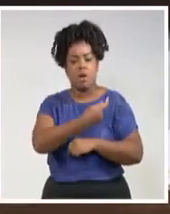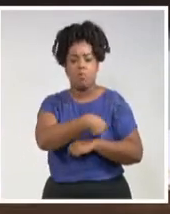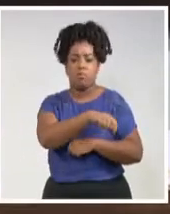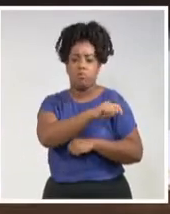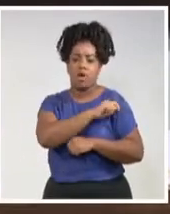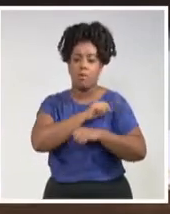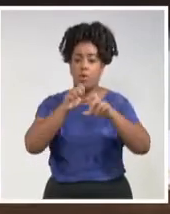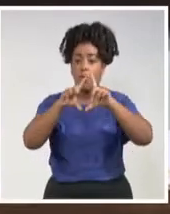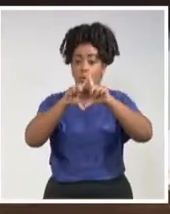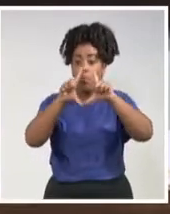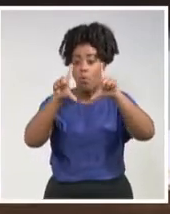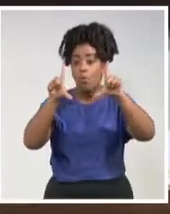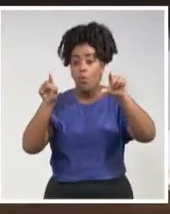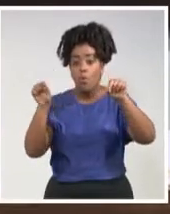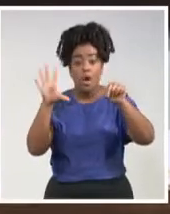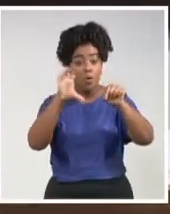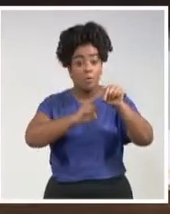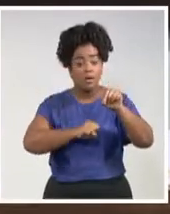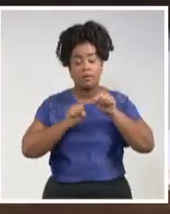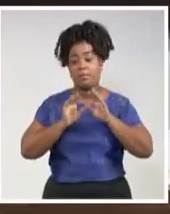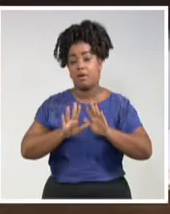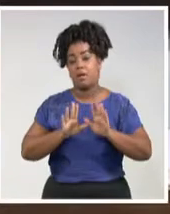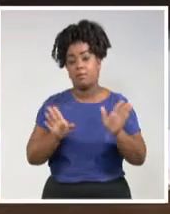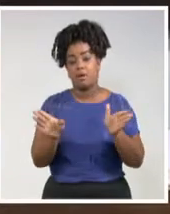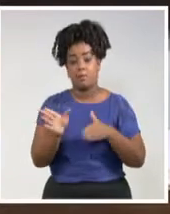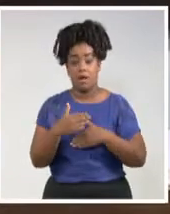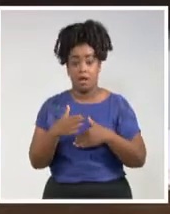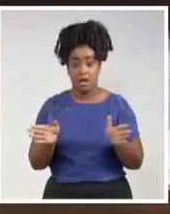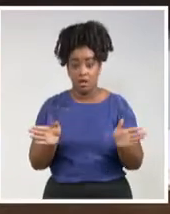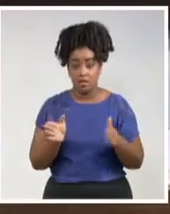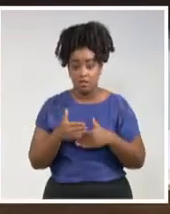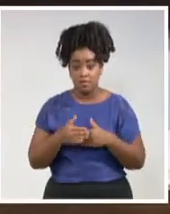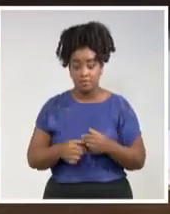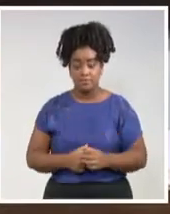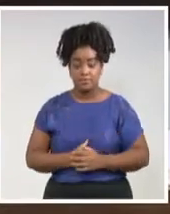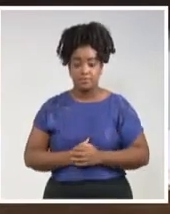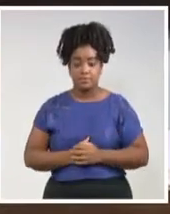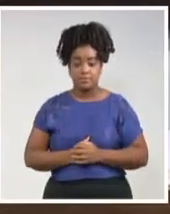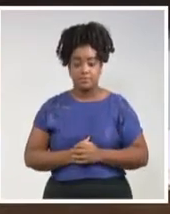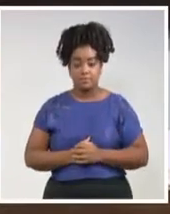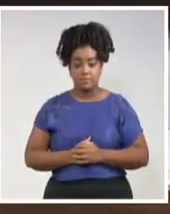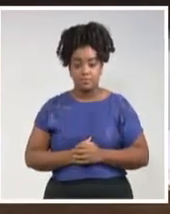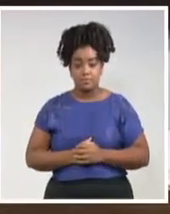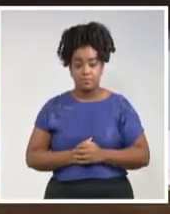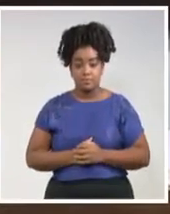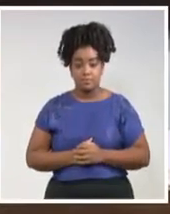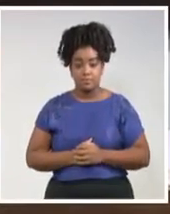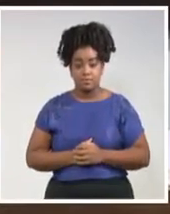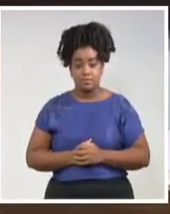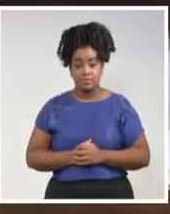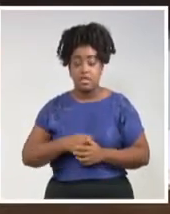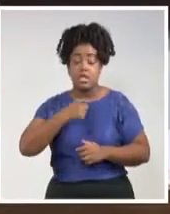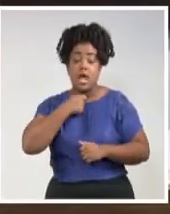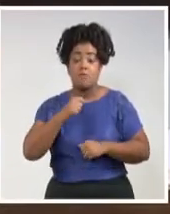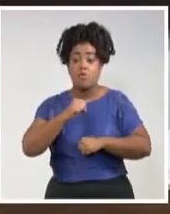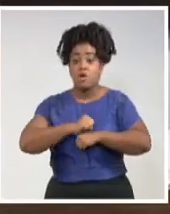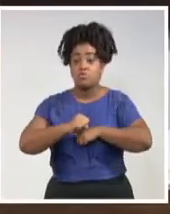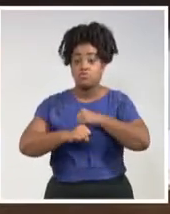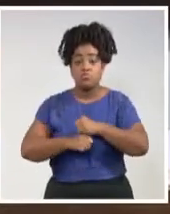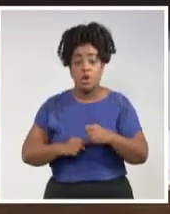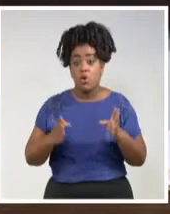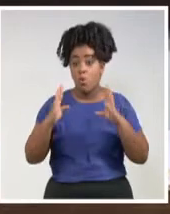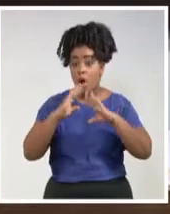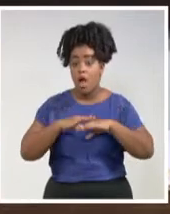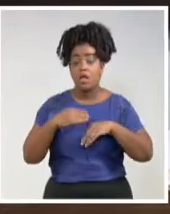ancho del país, independientemente de que exista o no exista físicamente una estructura de una transitaria en